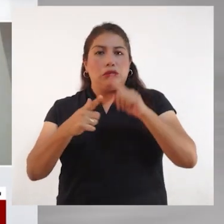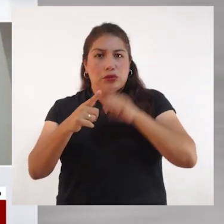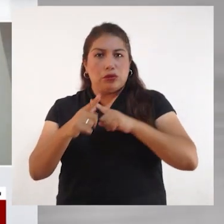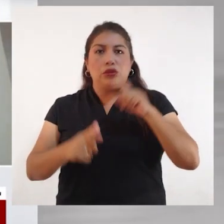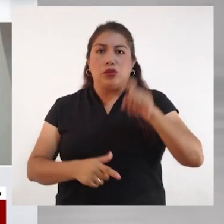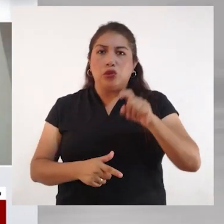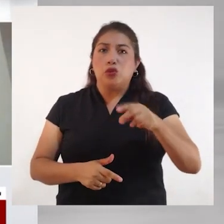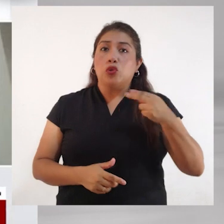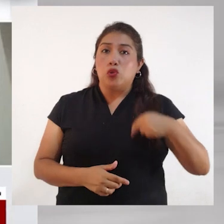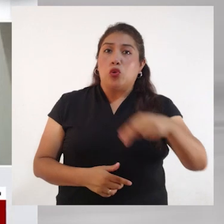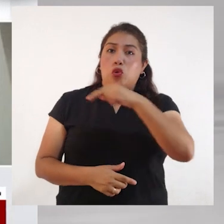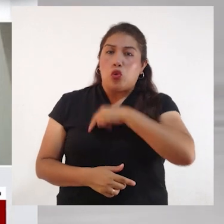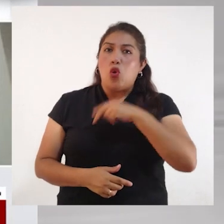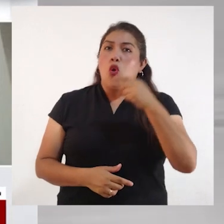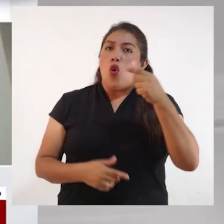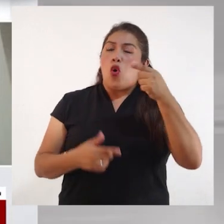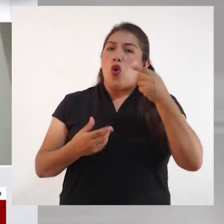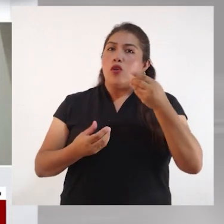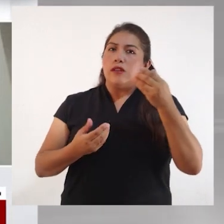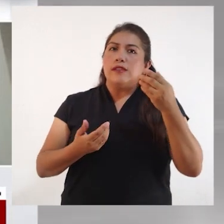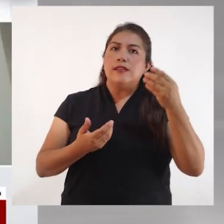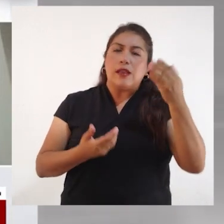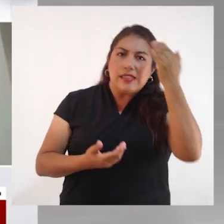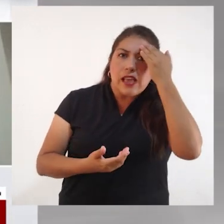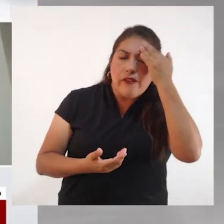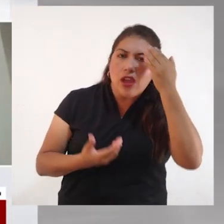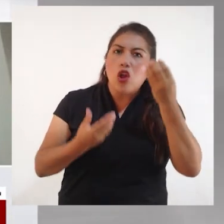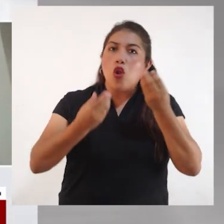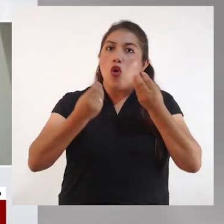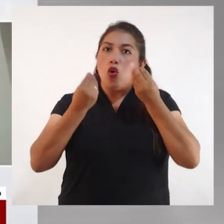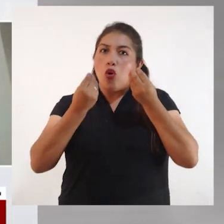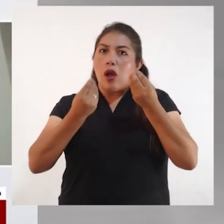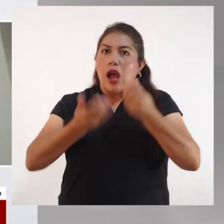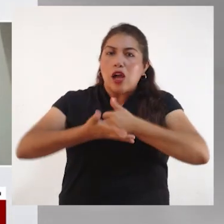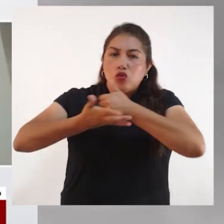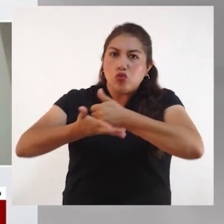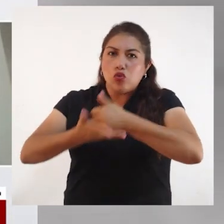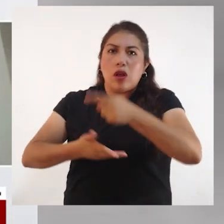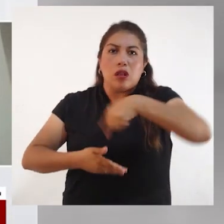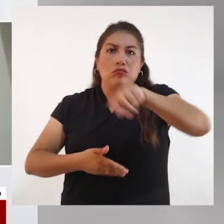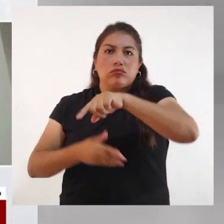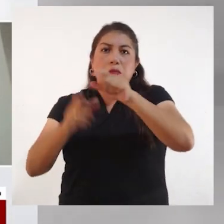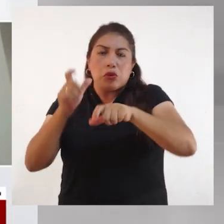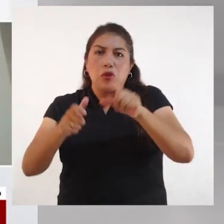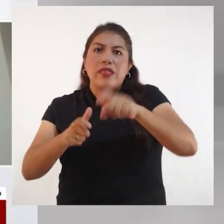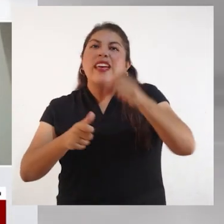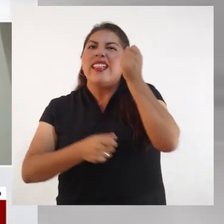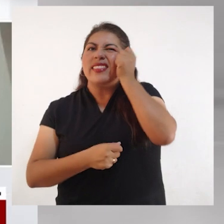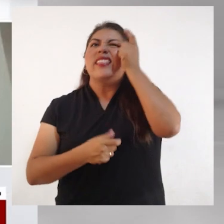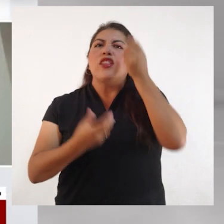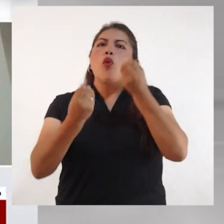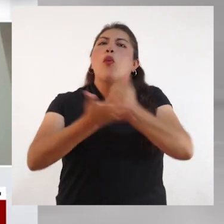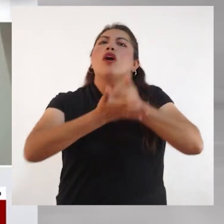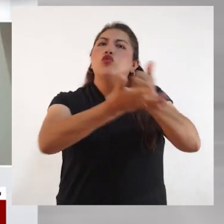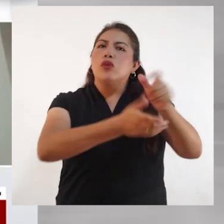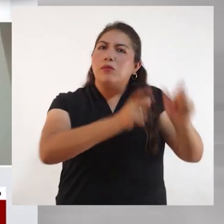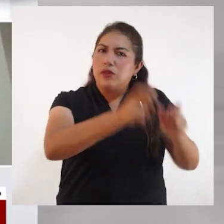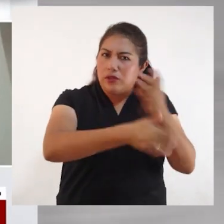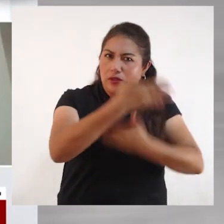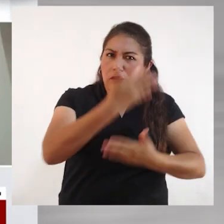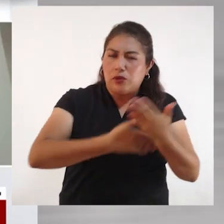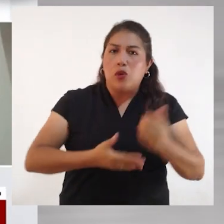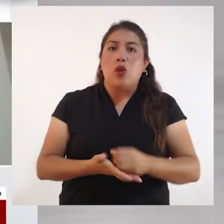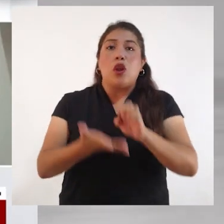tenemos que contar con docentes que conozcan la forma de educar a personas con discapacidad, ¿no? Que